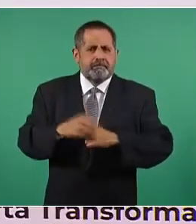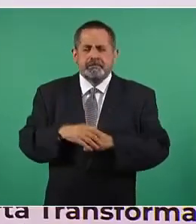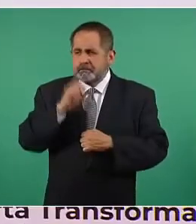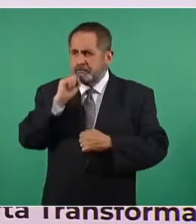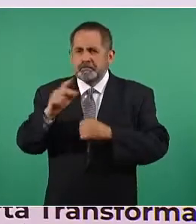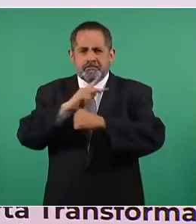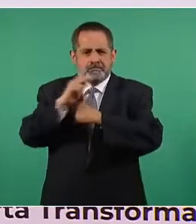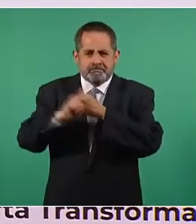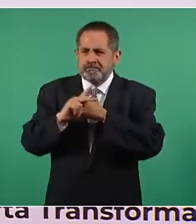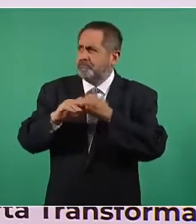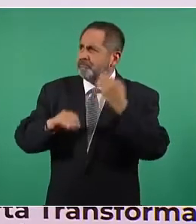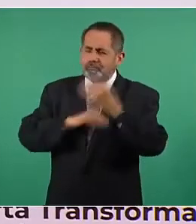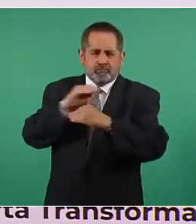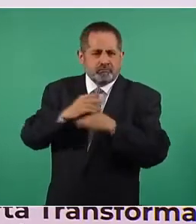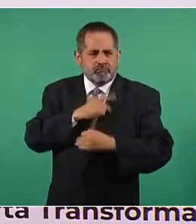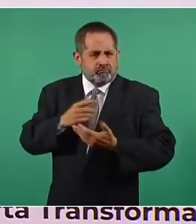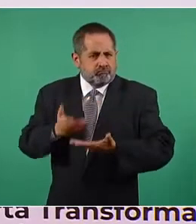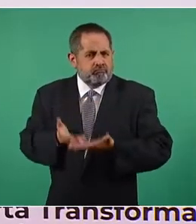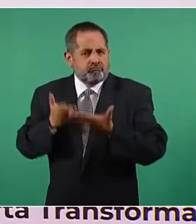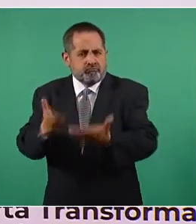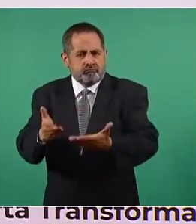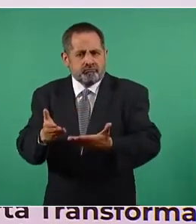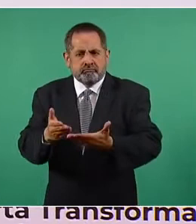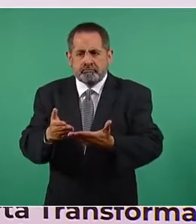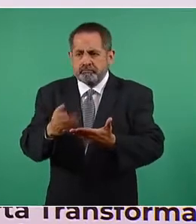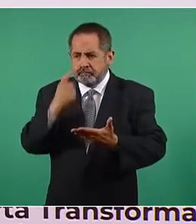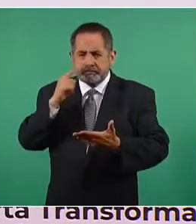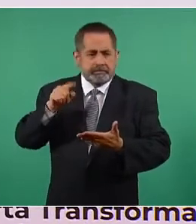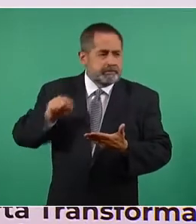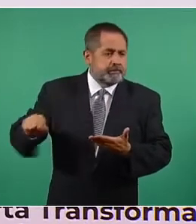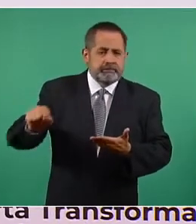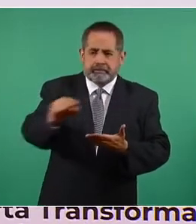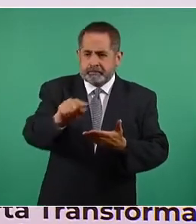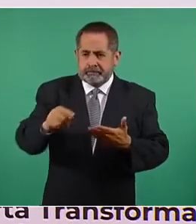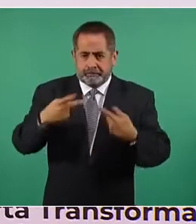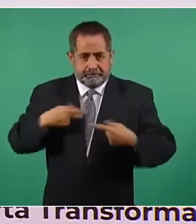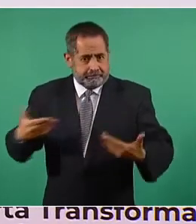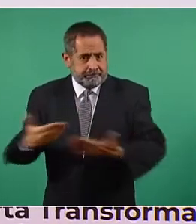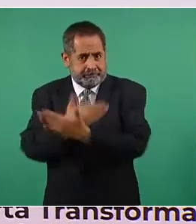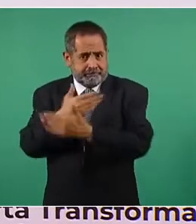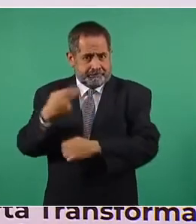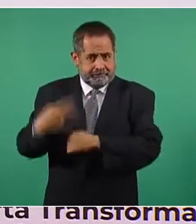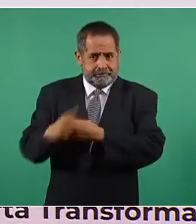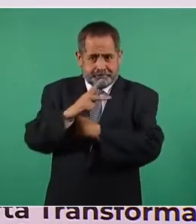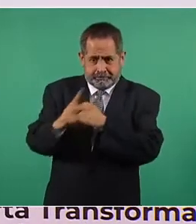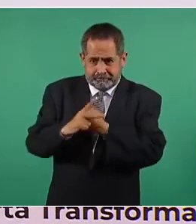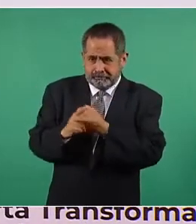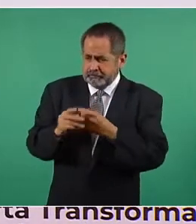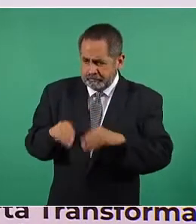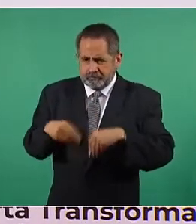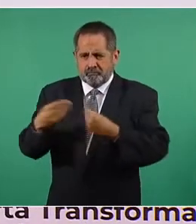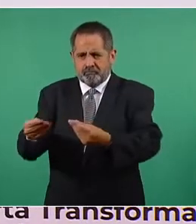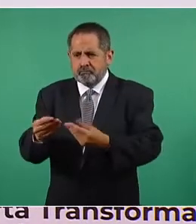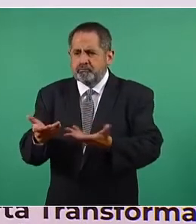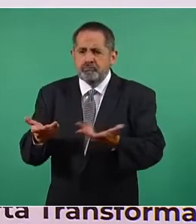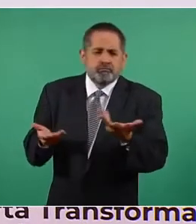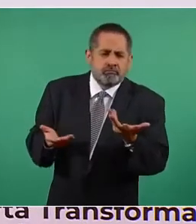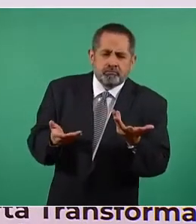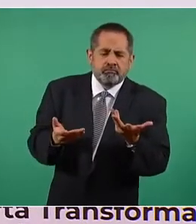ofrecer a cada uno de sus hijas, a cada una de sus hijas e hijos